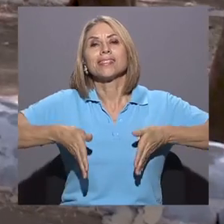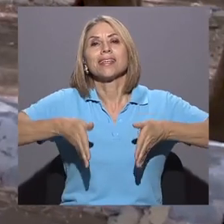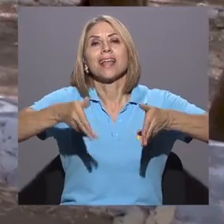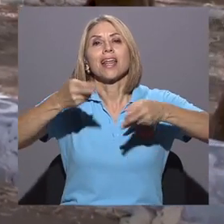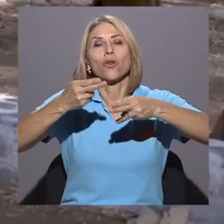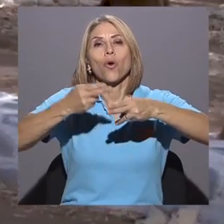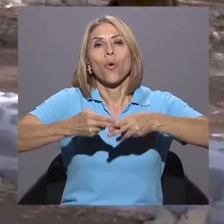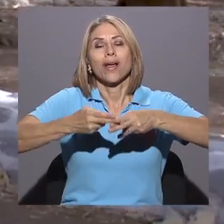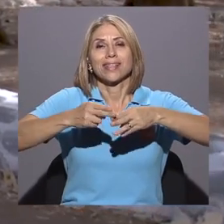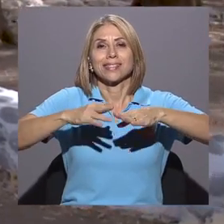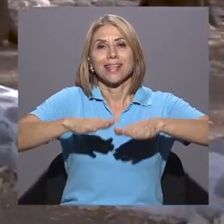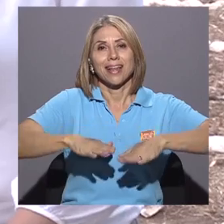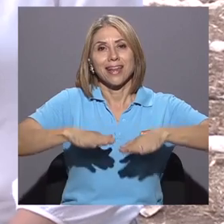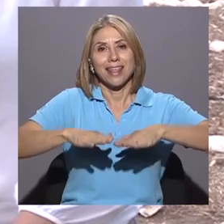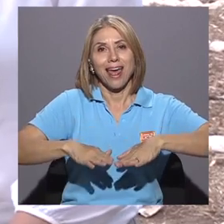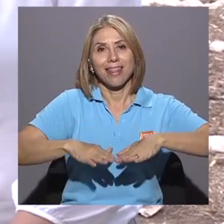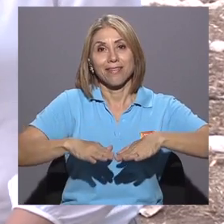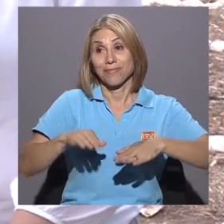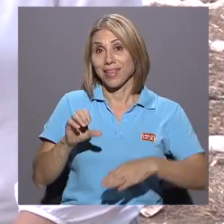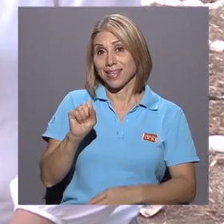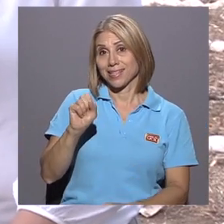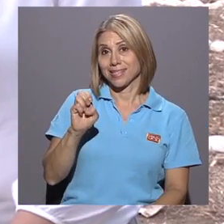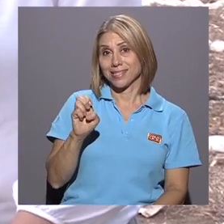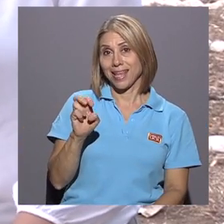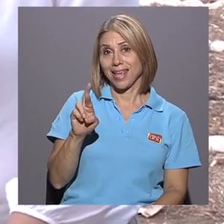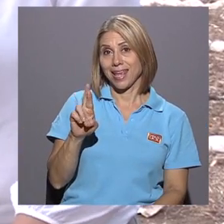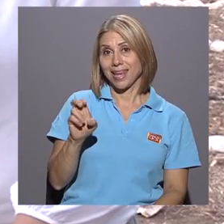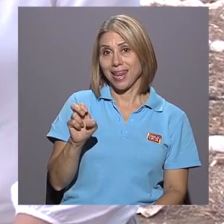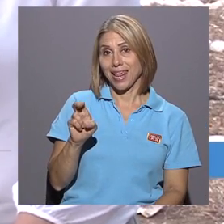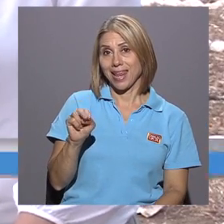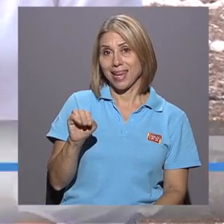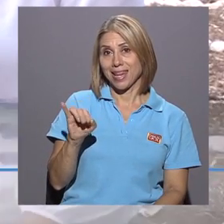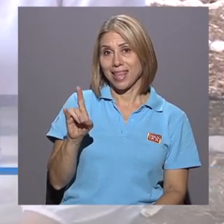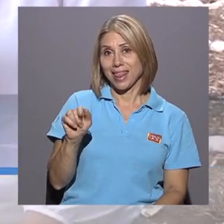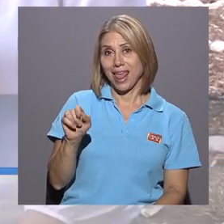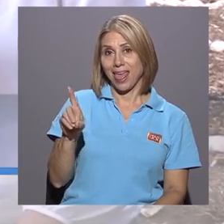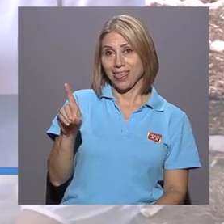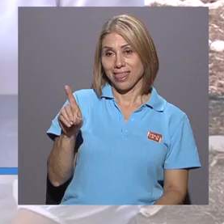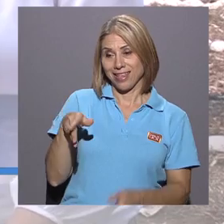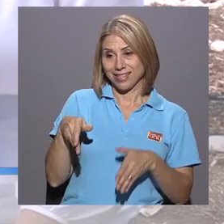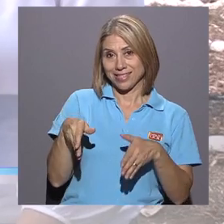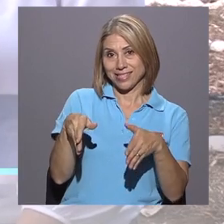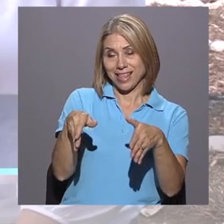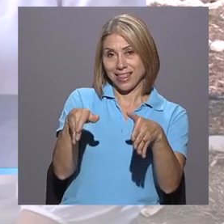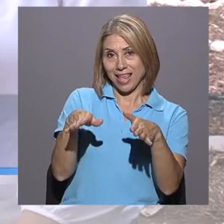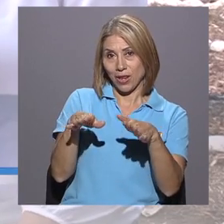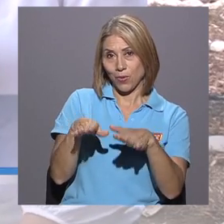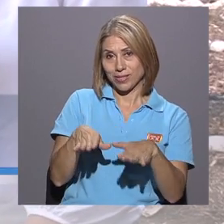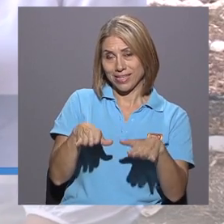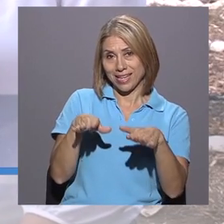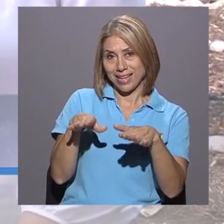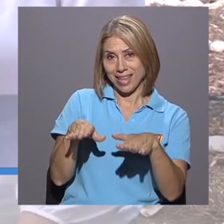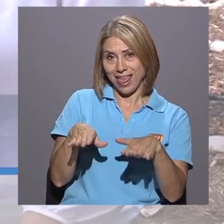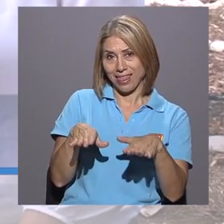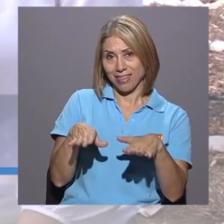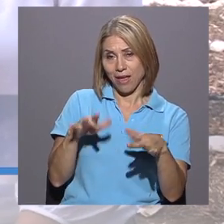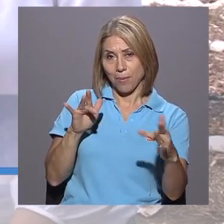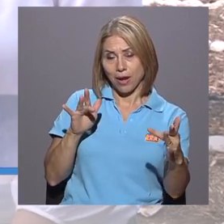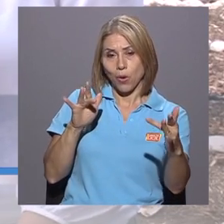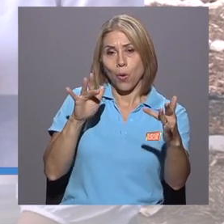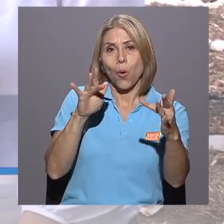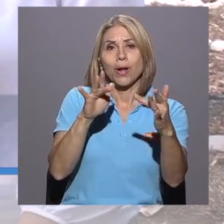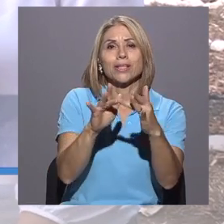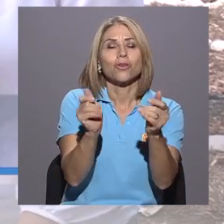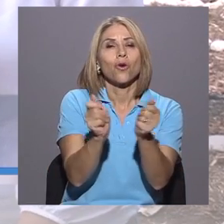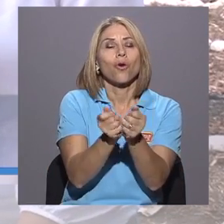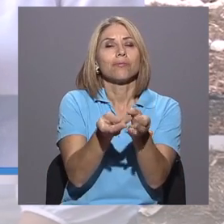Serenidad. El Sendero Serenidad, como un proyecto de conexión con la Madre Tierra, es una